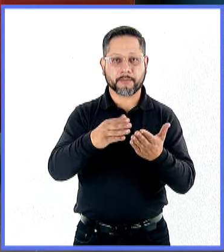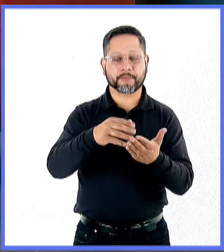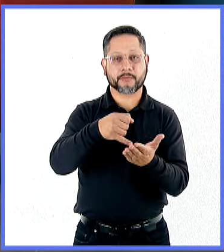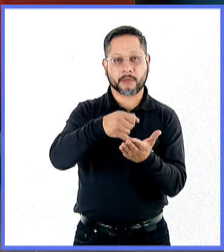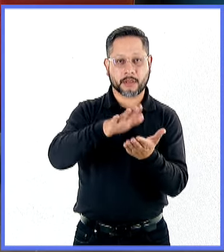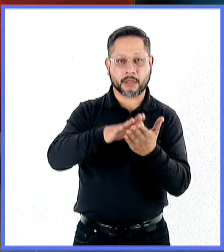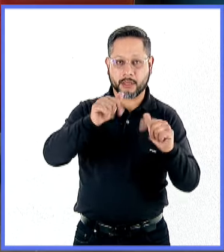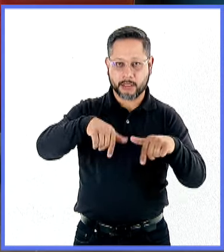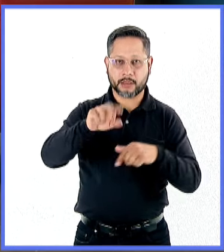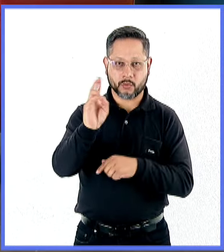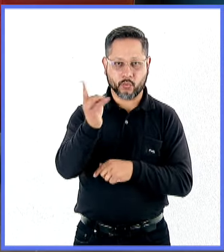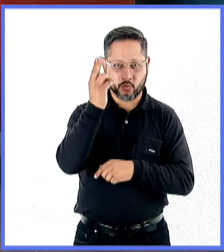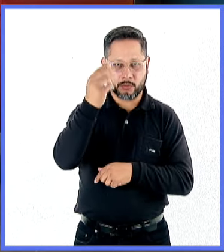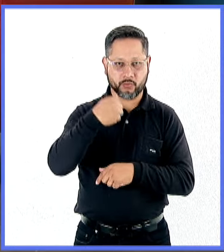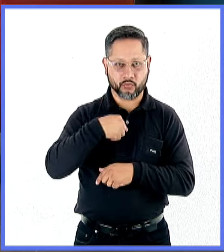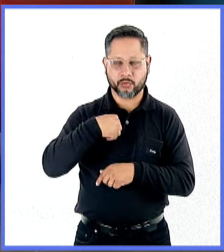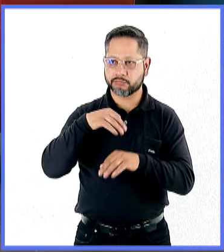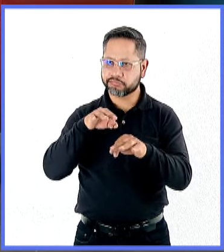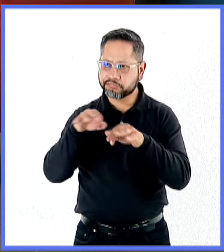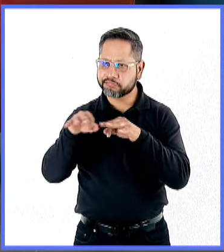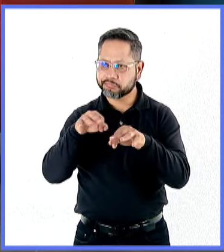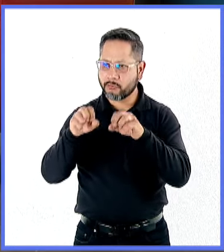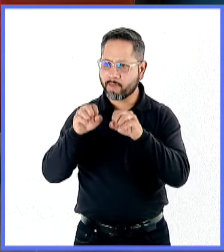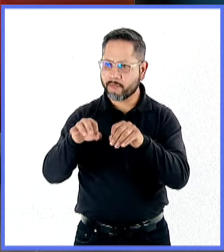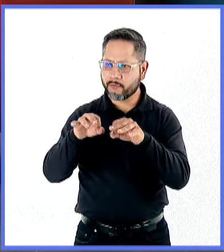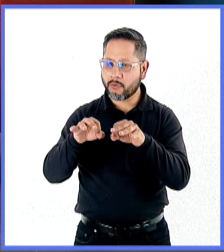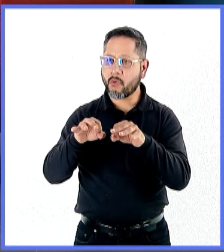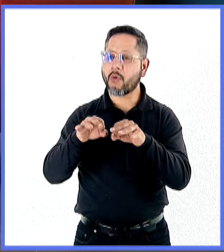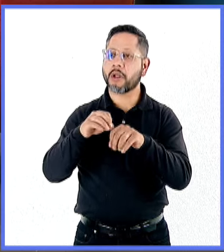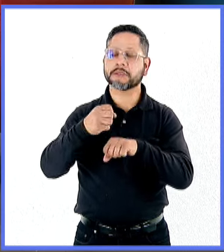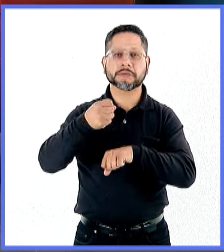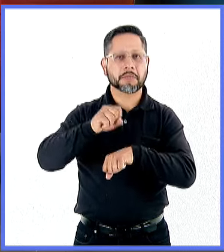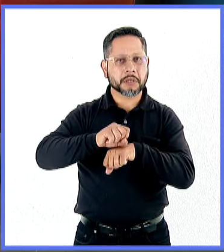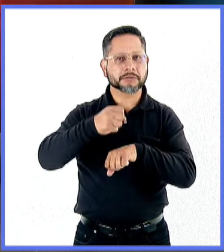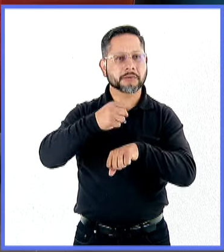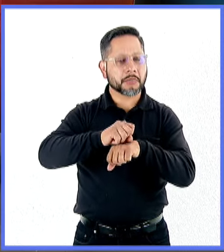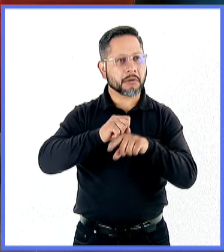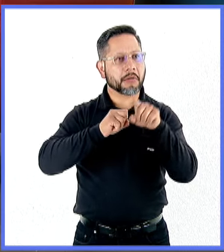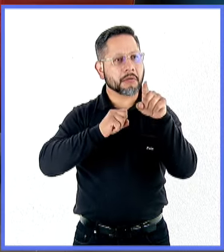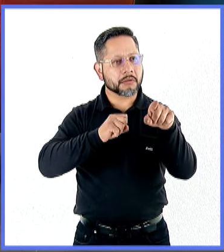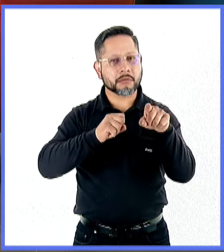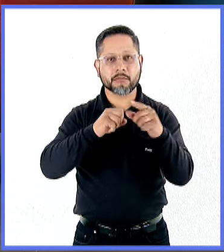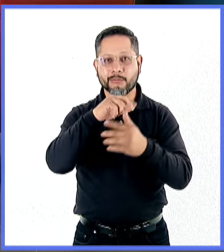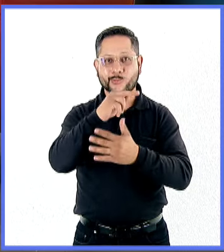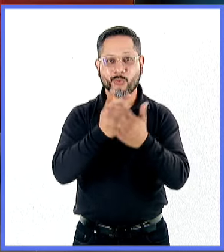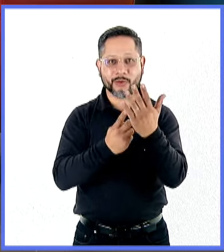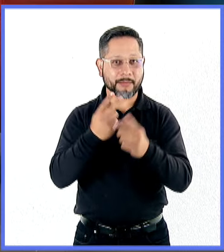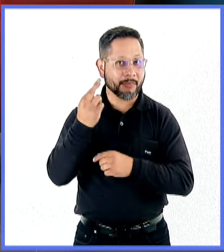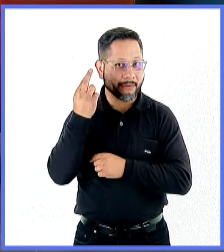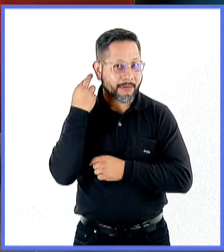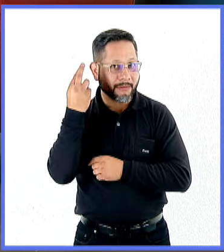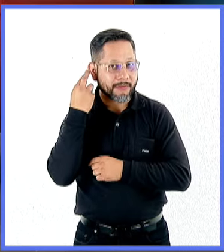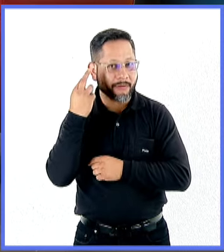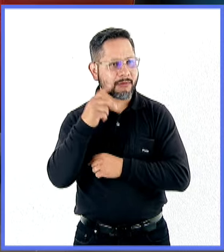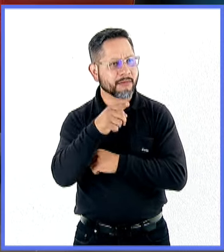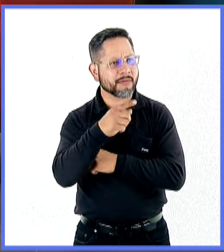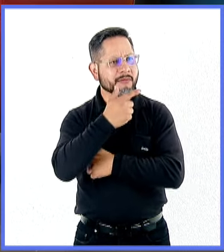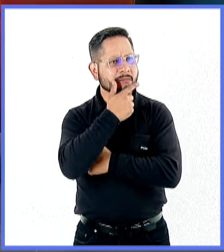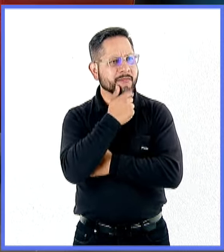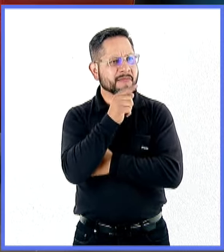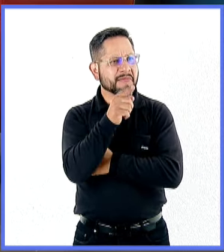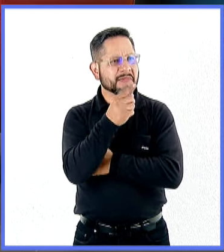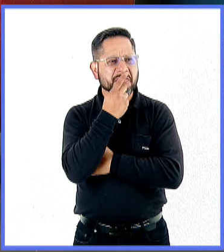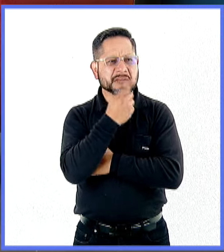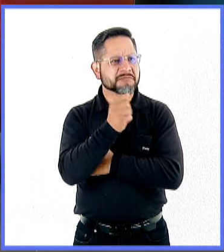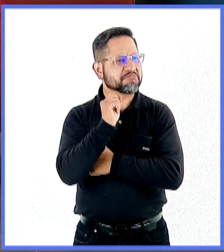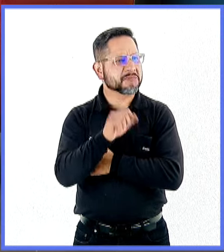de la UNAM. Y ahí me di cuenta que el programa semanal de radio que había siempre tenía que ver con literatura y